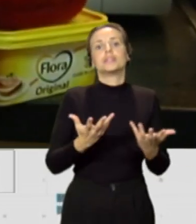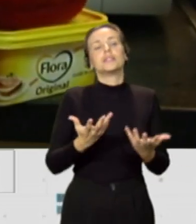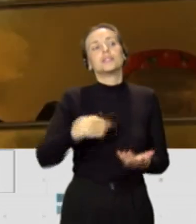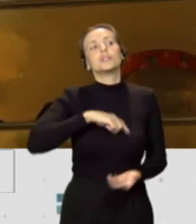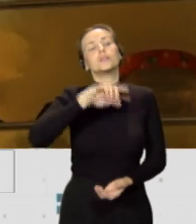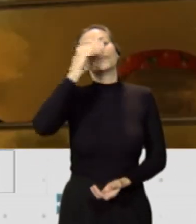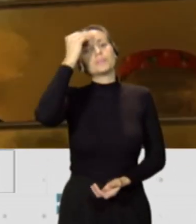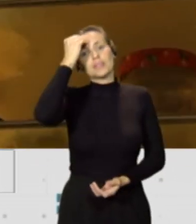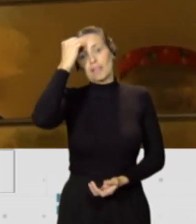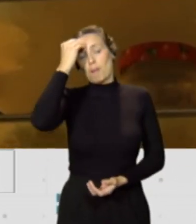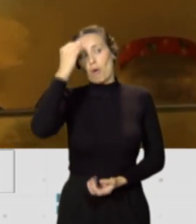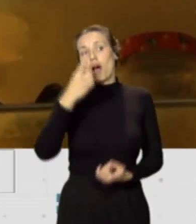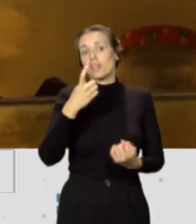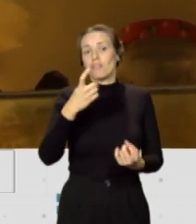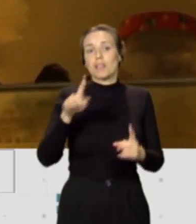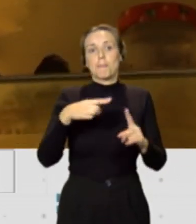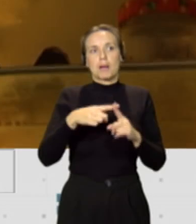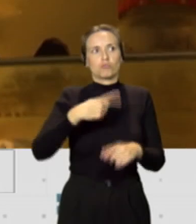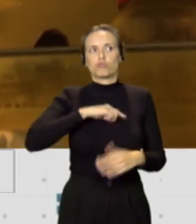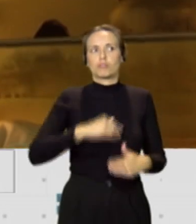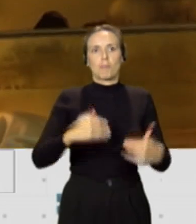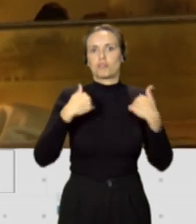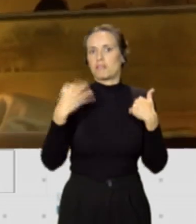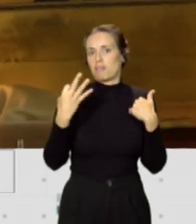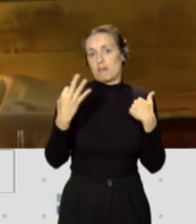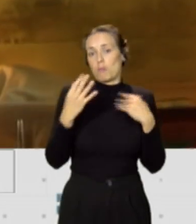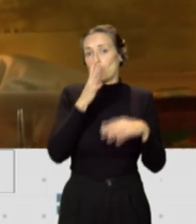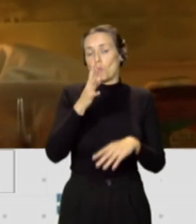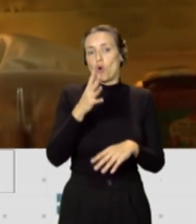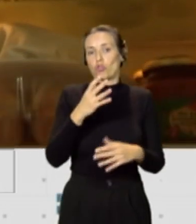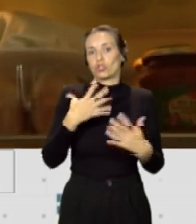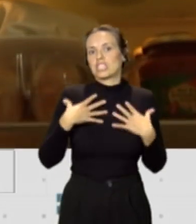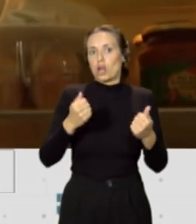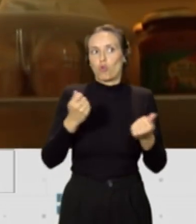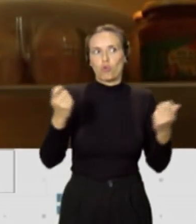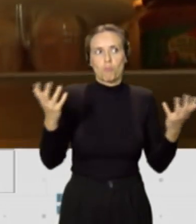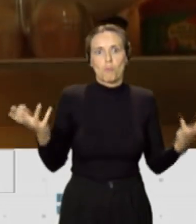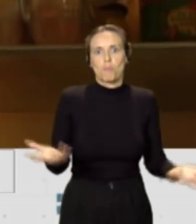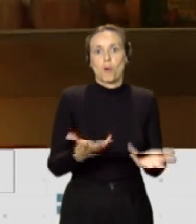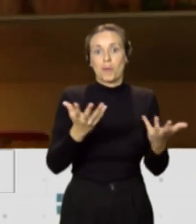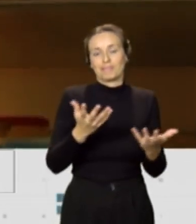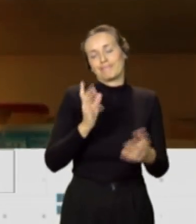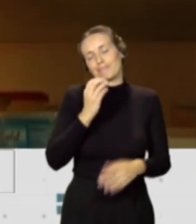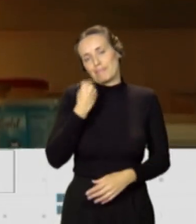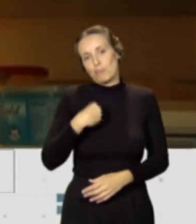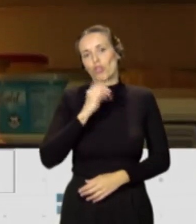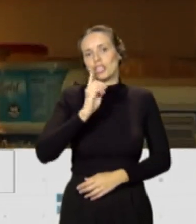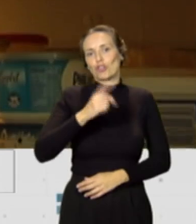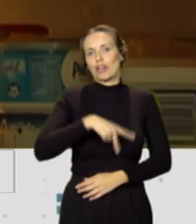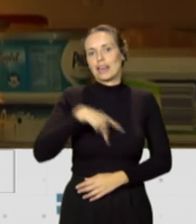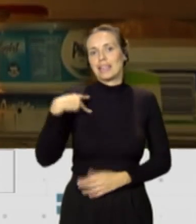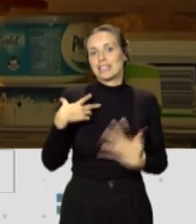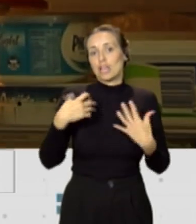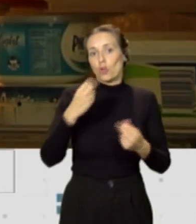parte de nuestras competencias para la promoción de la salud desde la Dirección General de Salud Pública, elaborar